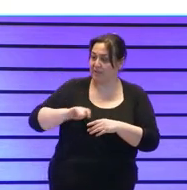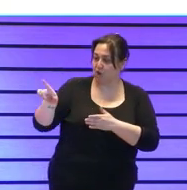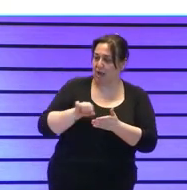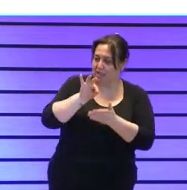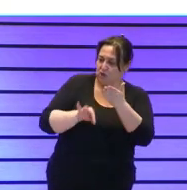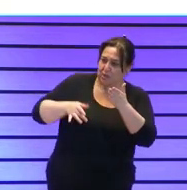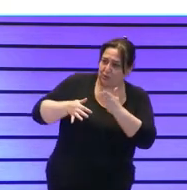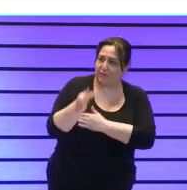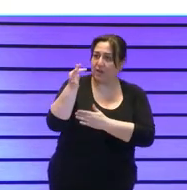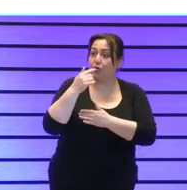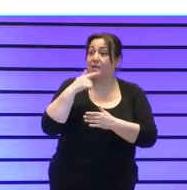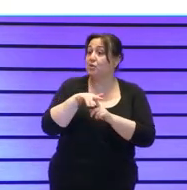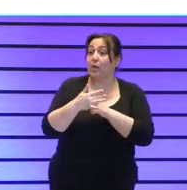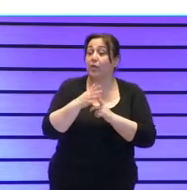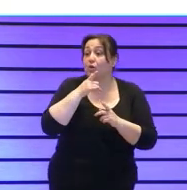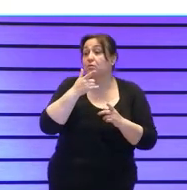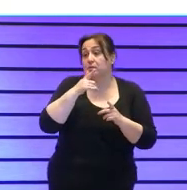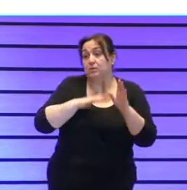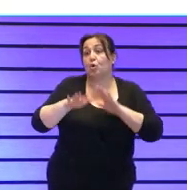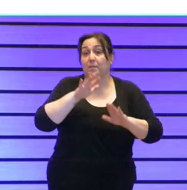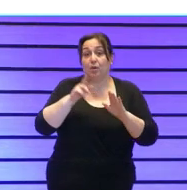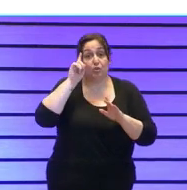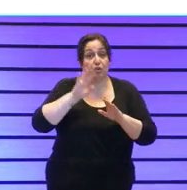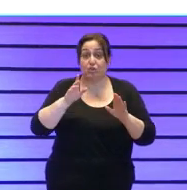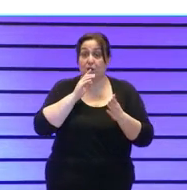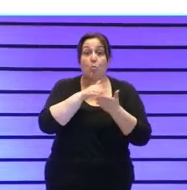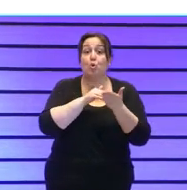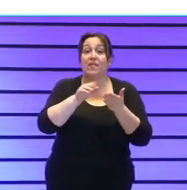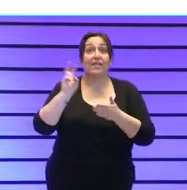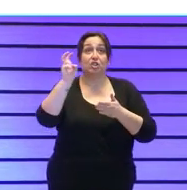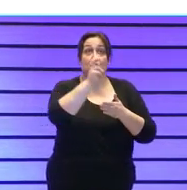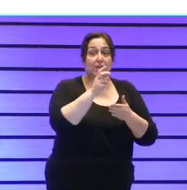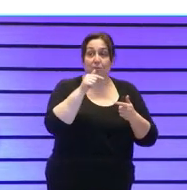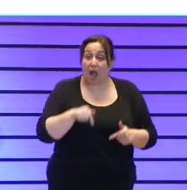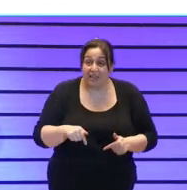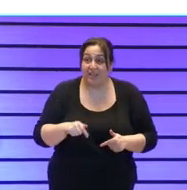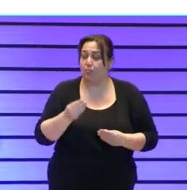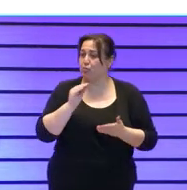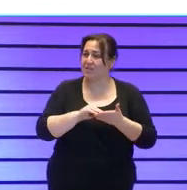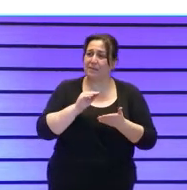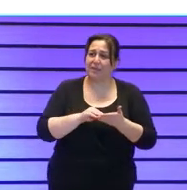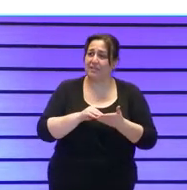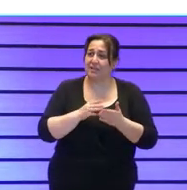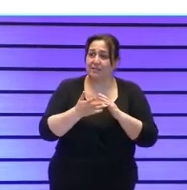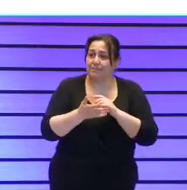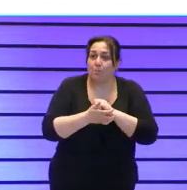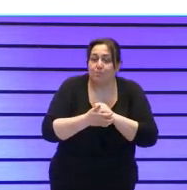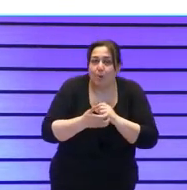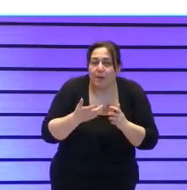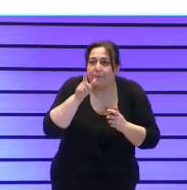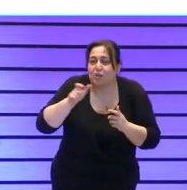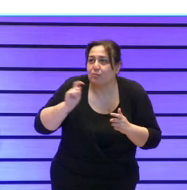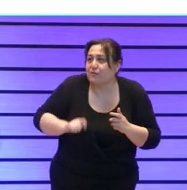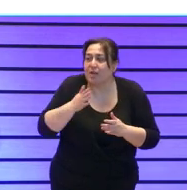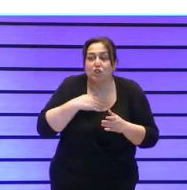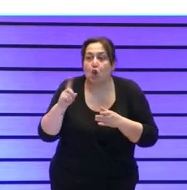una situación en que es muy complejo no sé si ocurrirá en otras comunidades aquí a veces encontramos una carencia de profesionales que quieran incorporarse